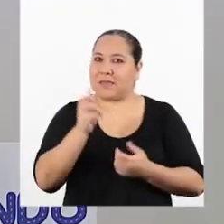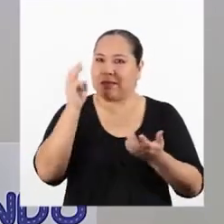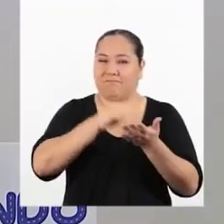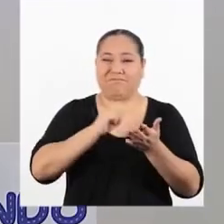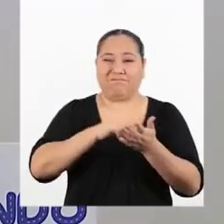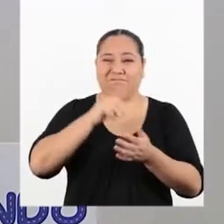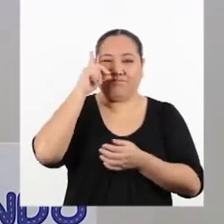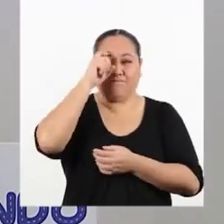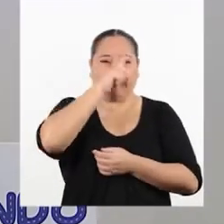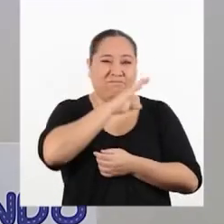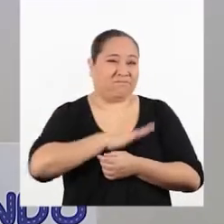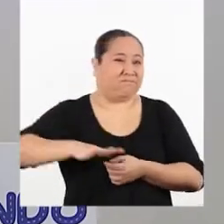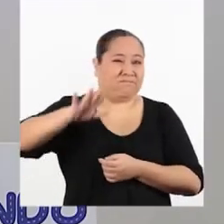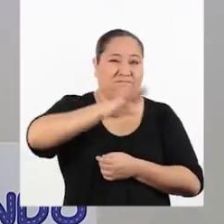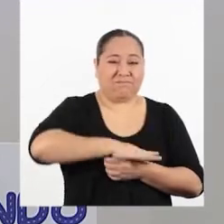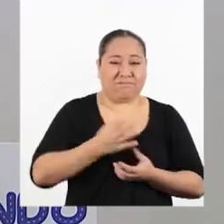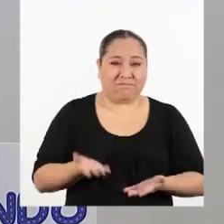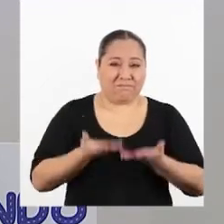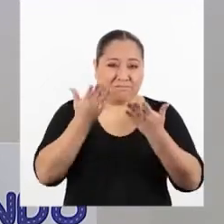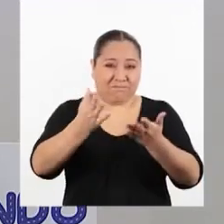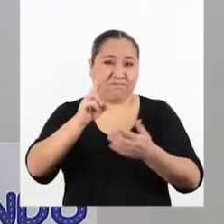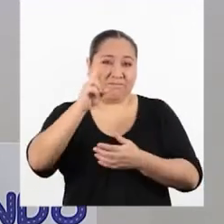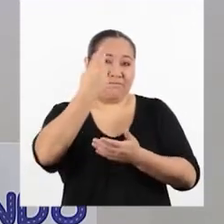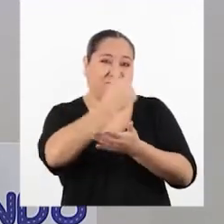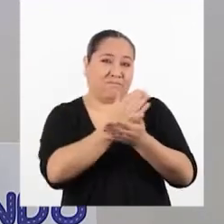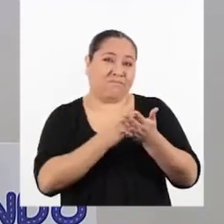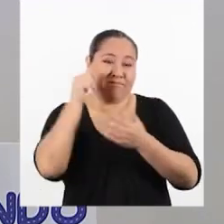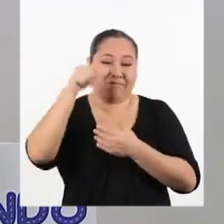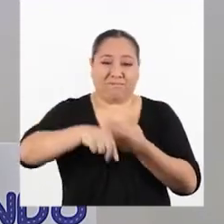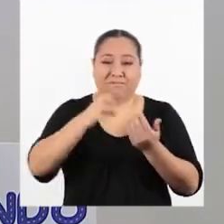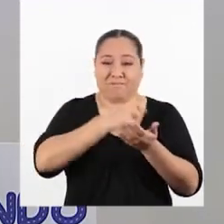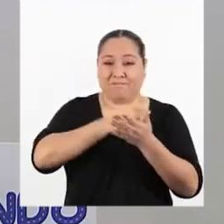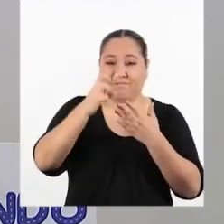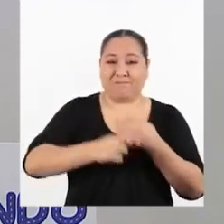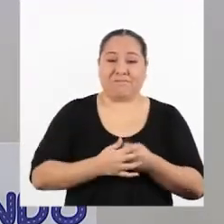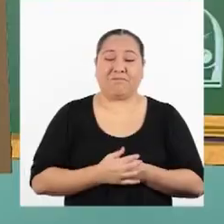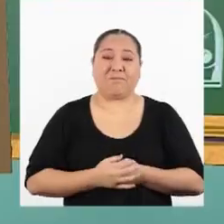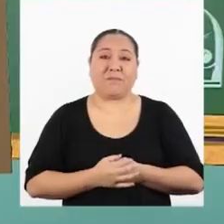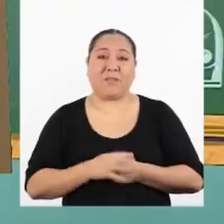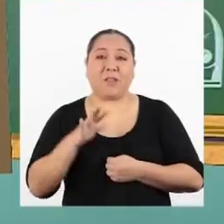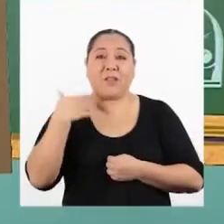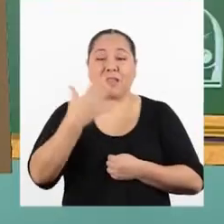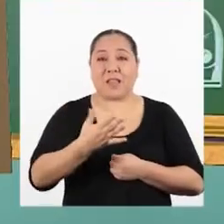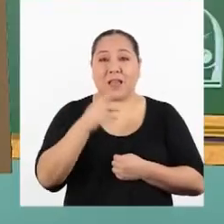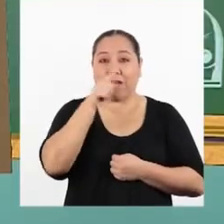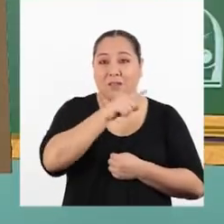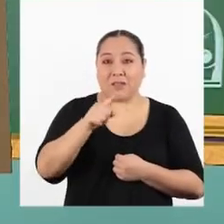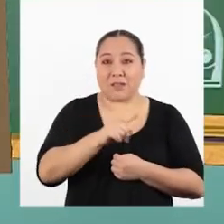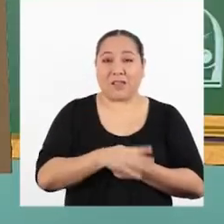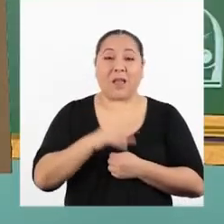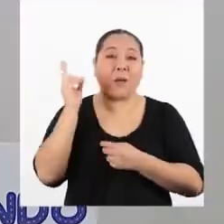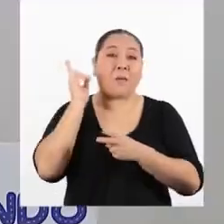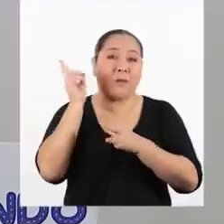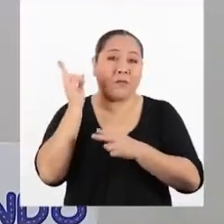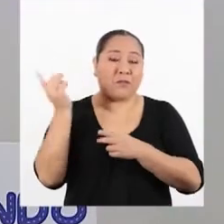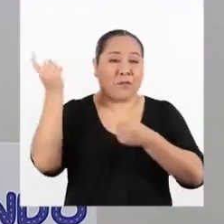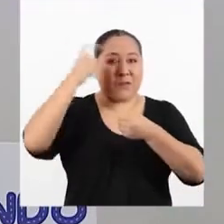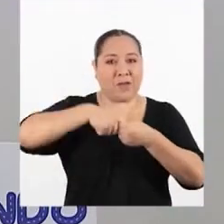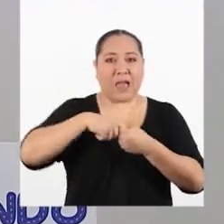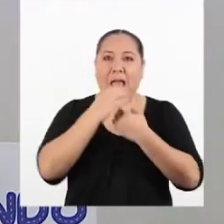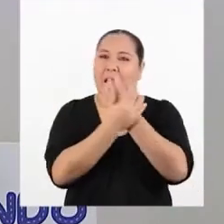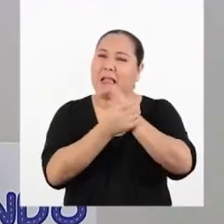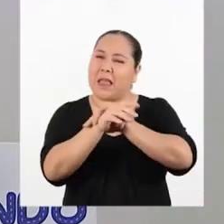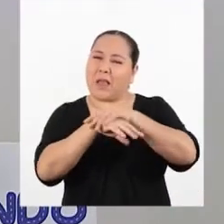complicada de todo lo que vamos a dejar para la segunda parte de este programa. Cuando esté presente nuestro profesor. Hay que